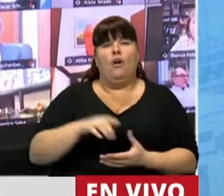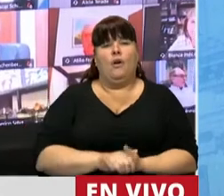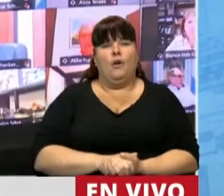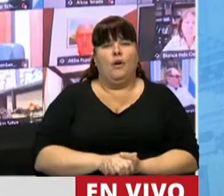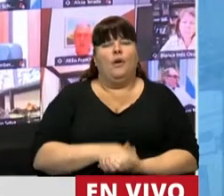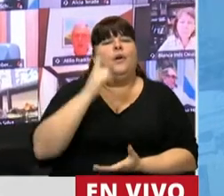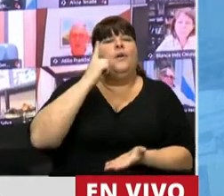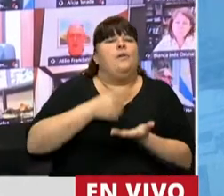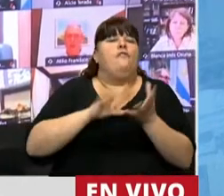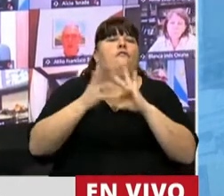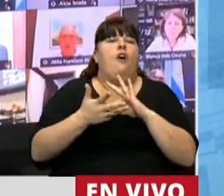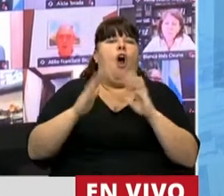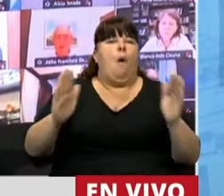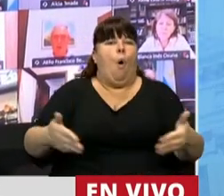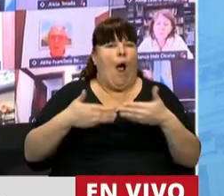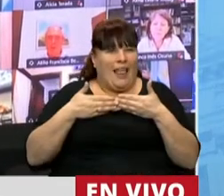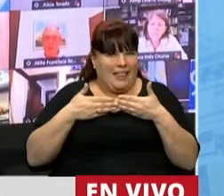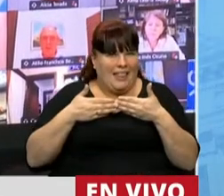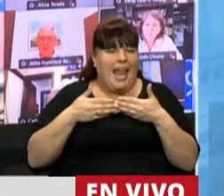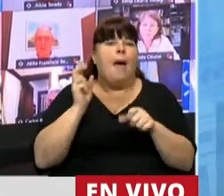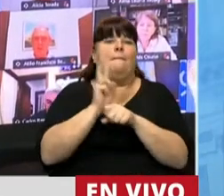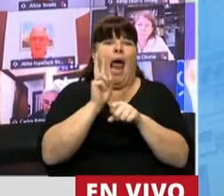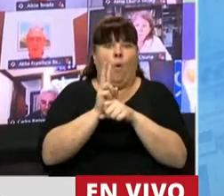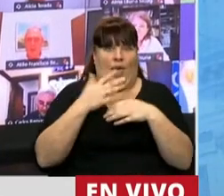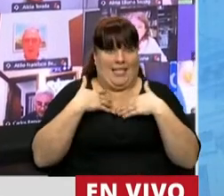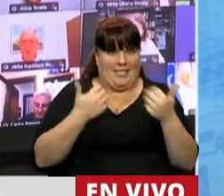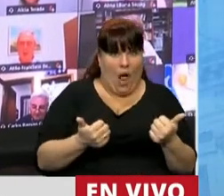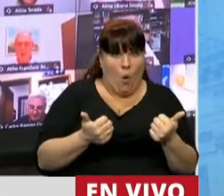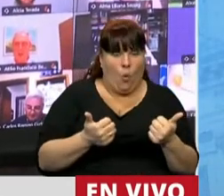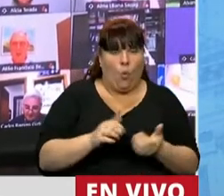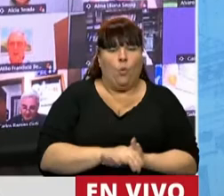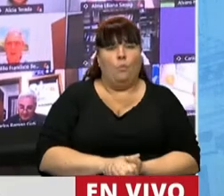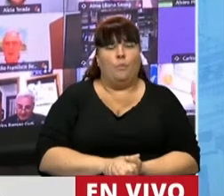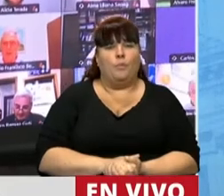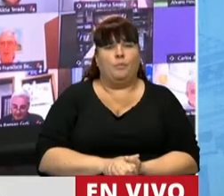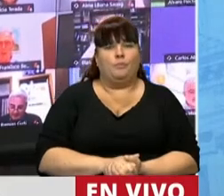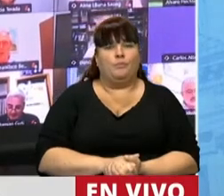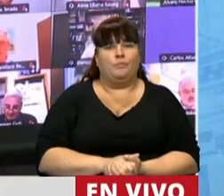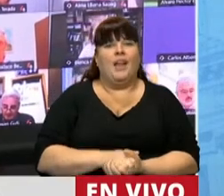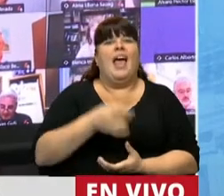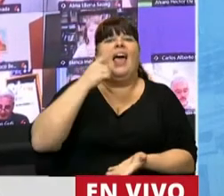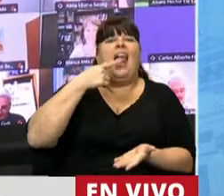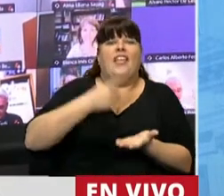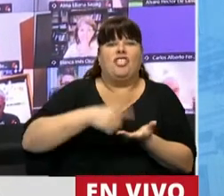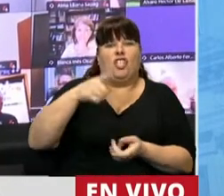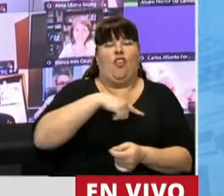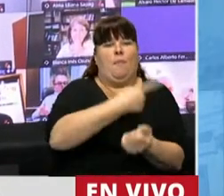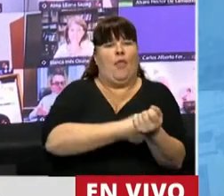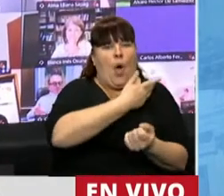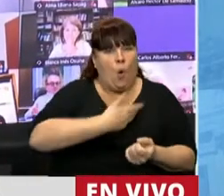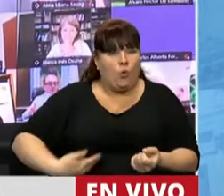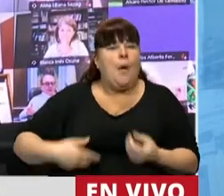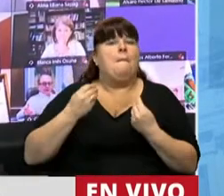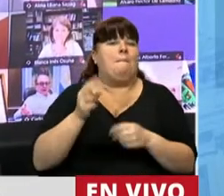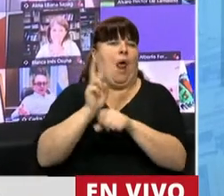establecido un sistema de cuarentena en protección de la salud, las disposiciones que ha tomado el Poder Ejecutivo